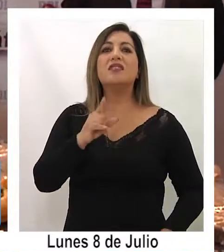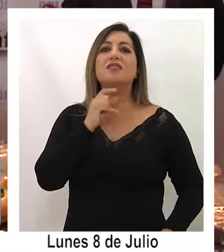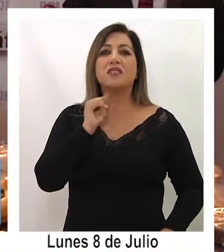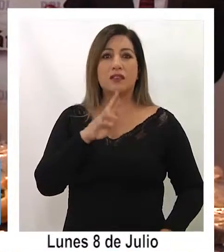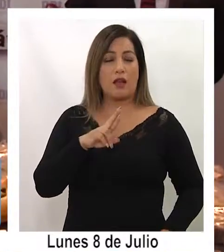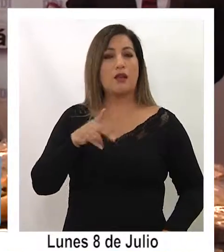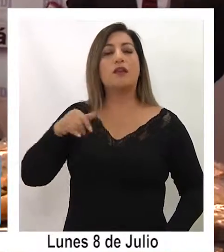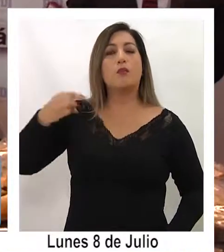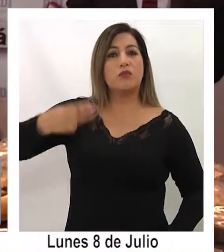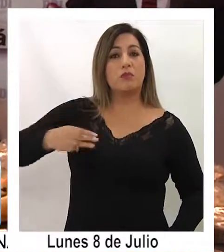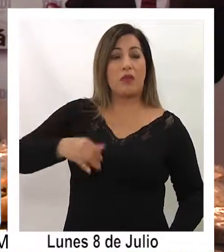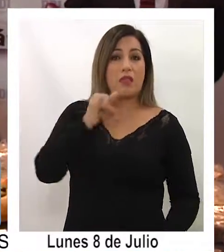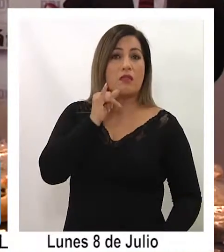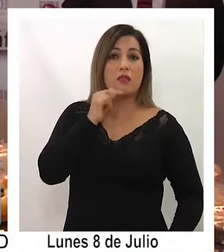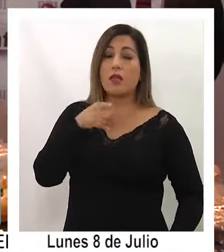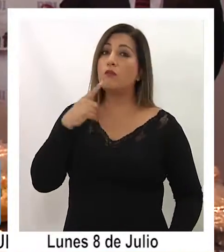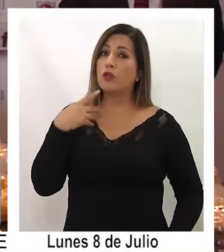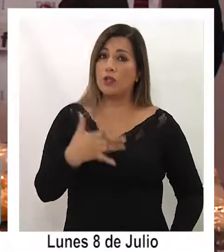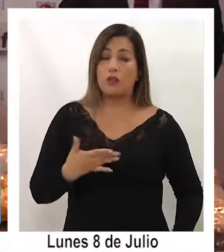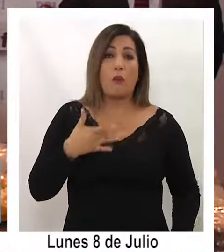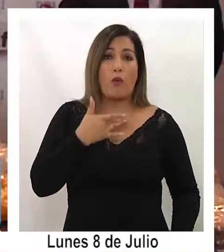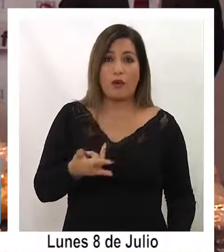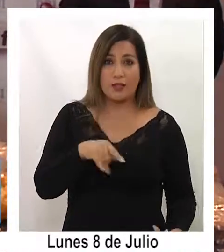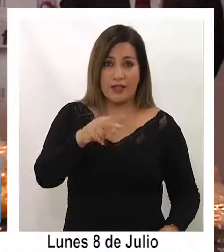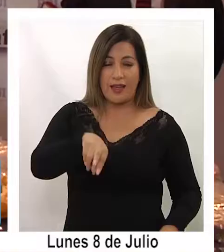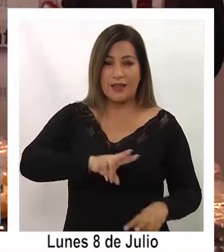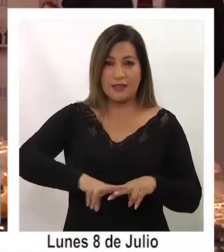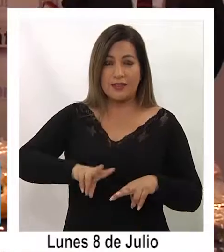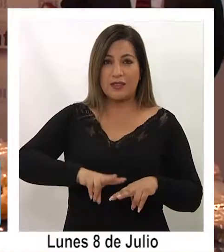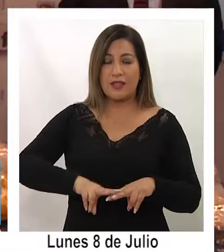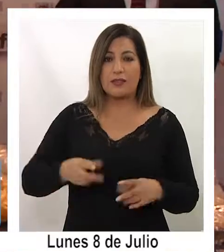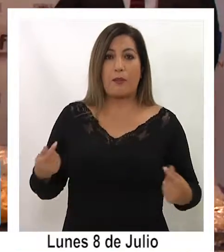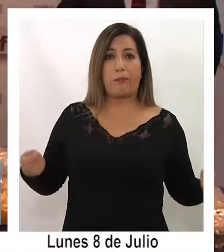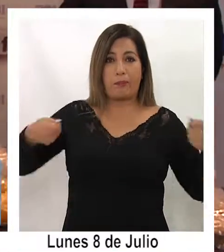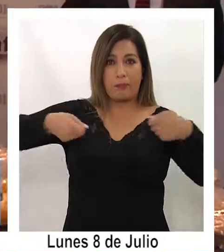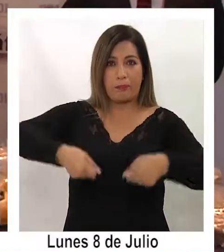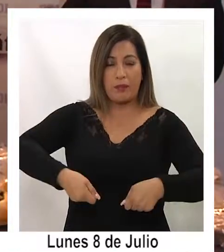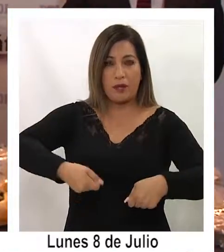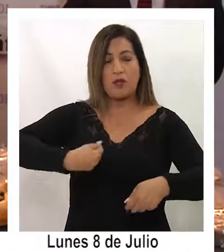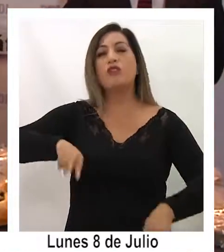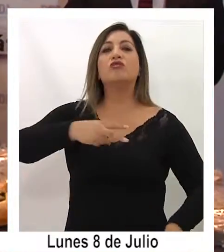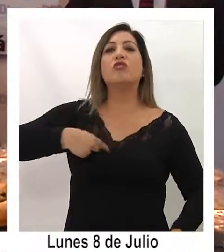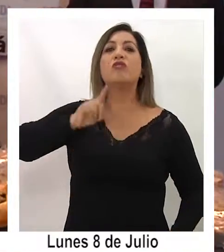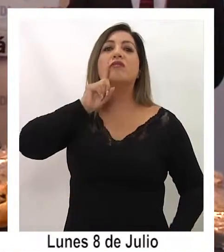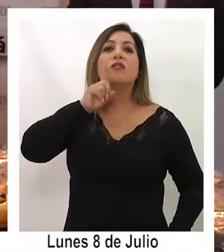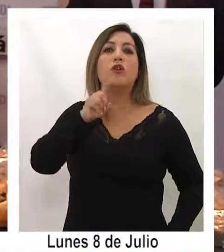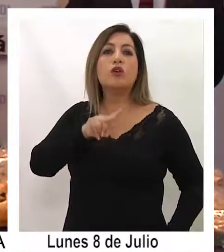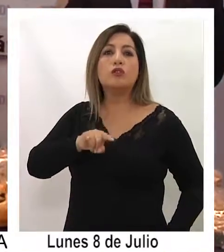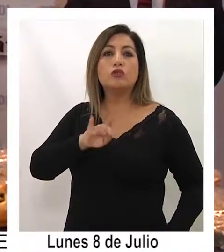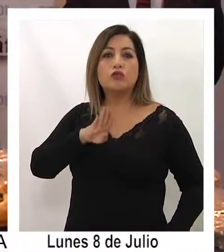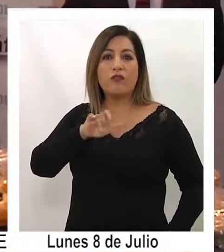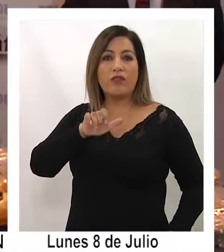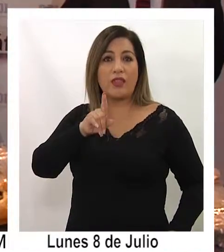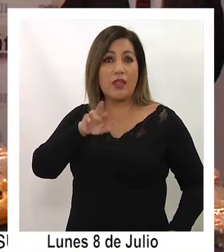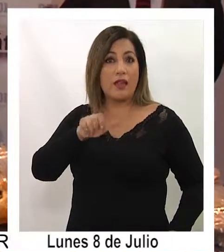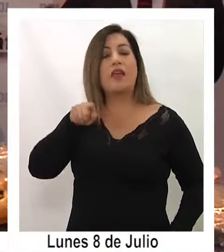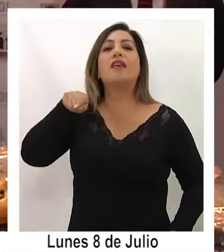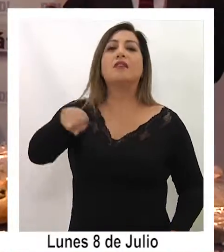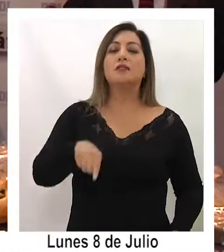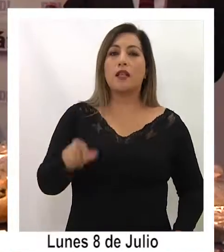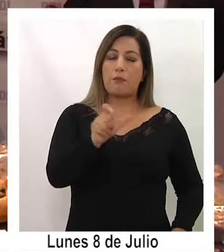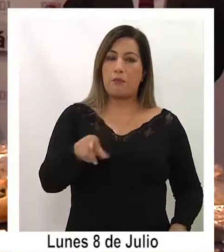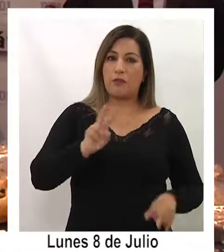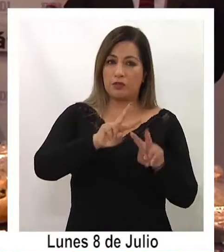el municipio de Iquique, fundamentalmente porque a través del financiamiento que dispusimos de la Subdere, ellos tenían que